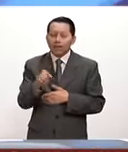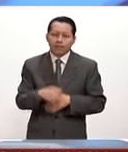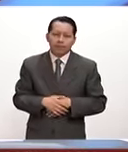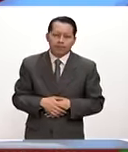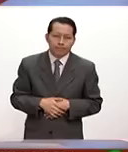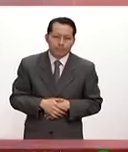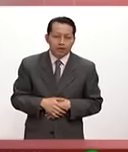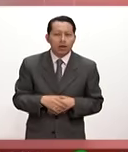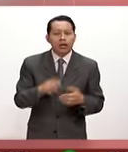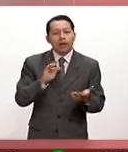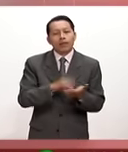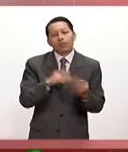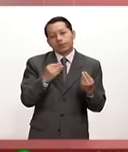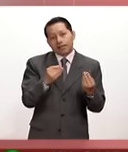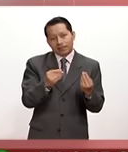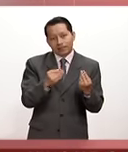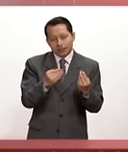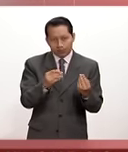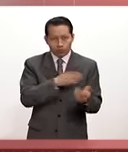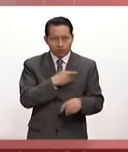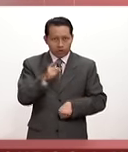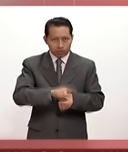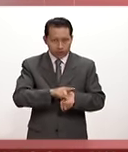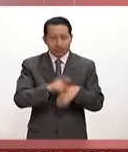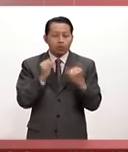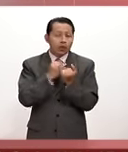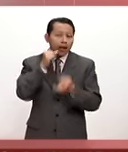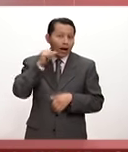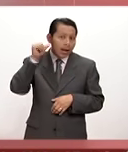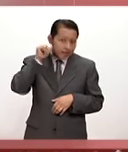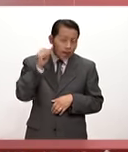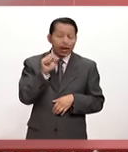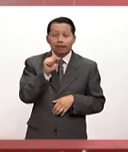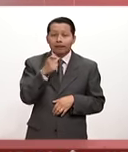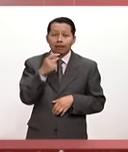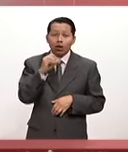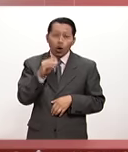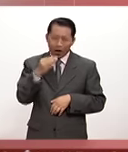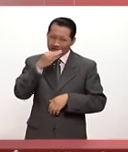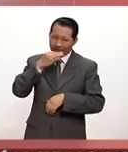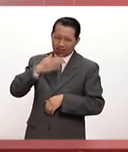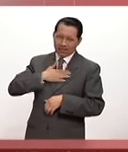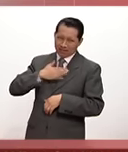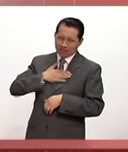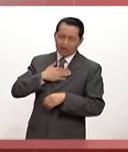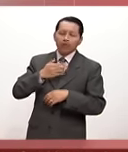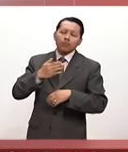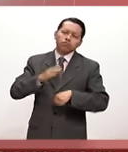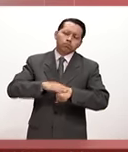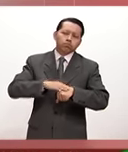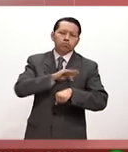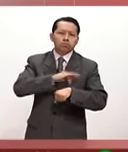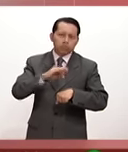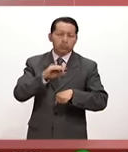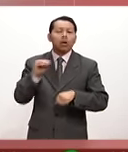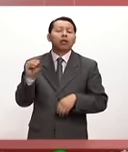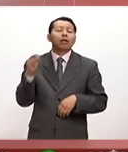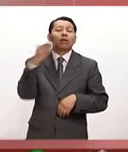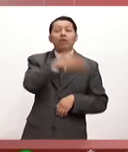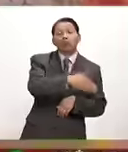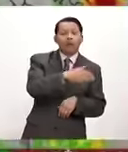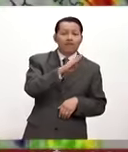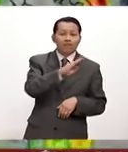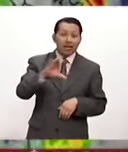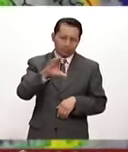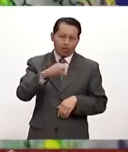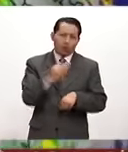Muchísimas gracias, muy buenos días. Por instrucciones de ayer del Secretario de Gobernación me trasladé a Baja California, me encuentro en este momento en La Paz.